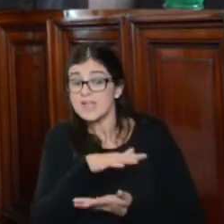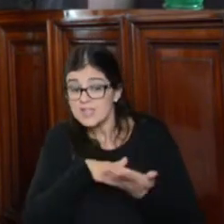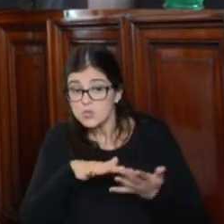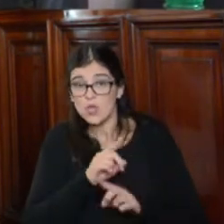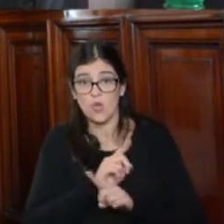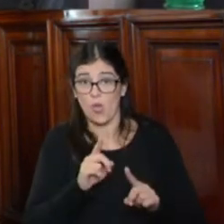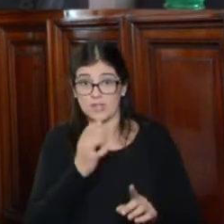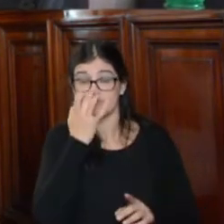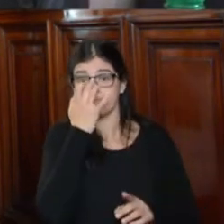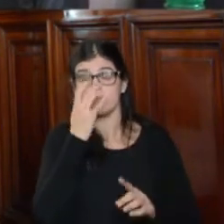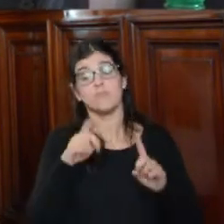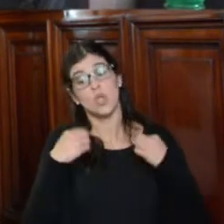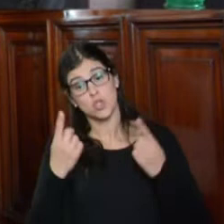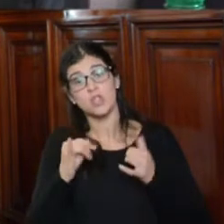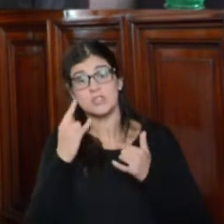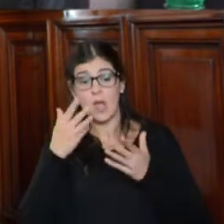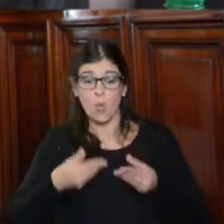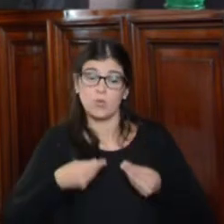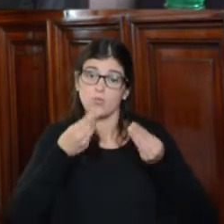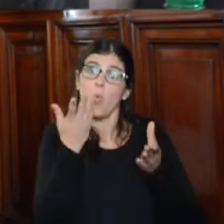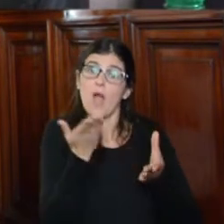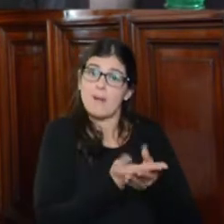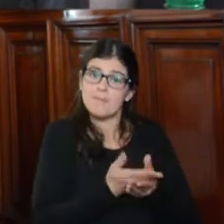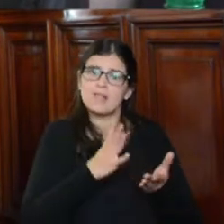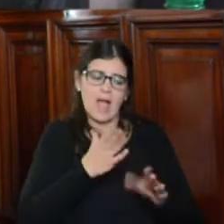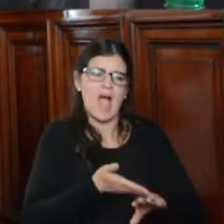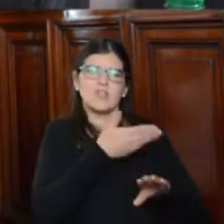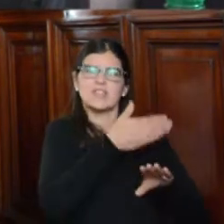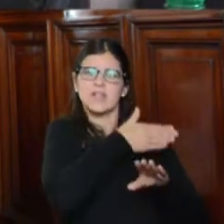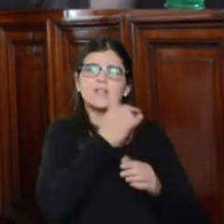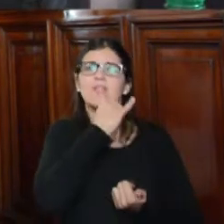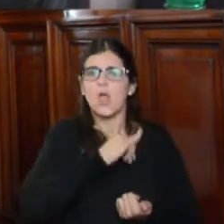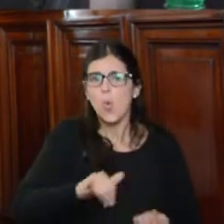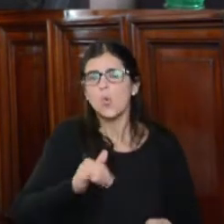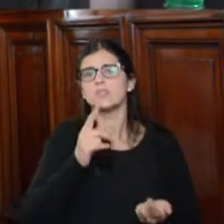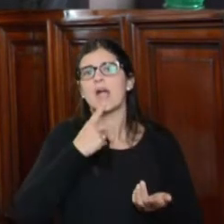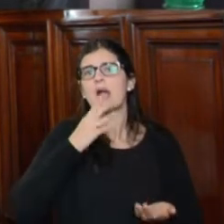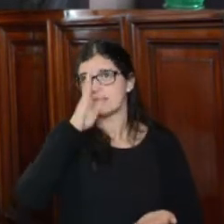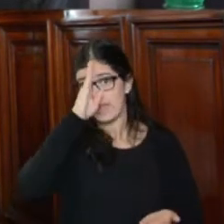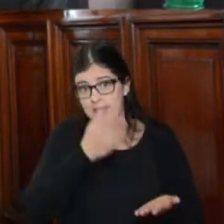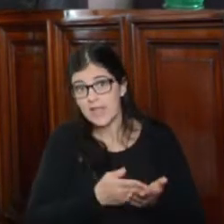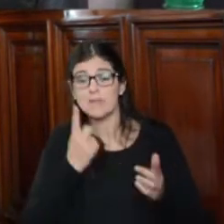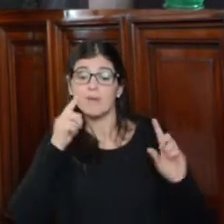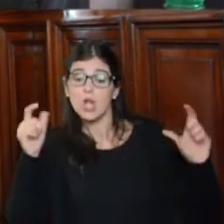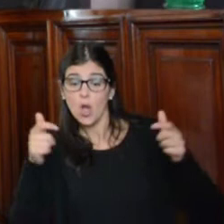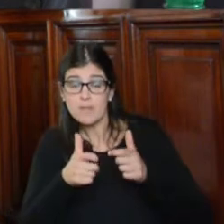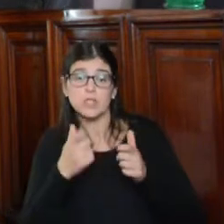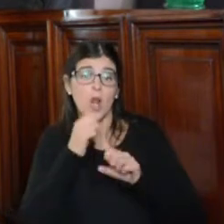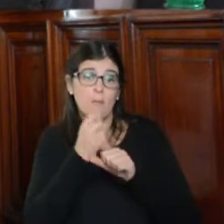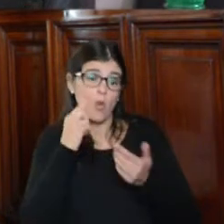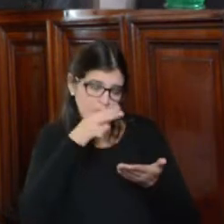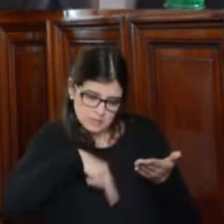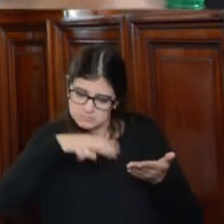cuestión. Nosotros acá hemos traído una carpeta con todos los antecedentes de las denuncias, de las sentencias, para que la Comisión lo pueda